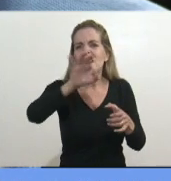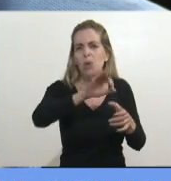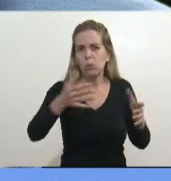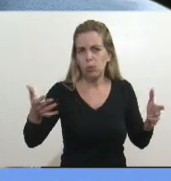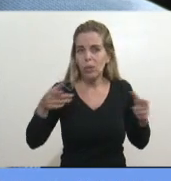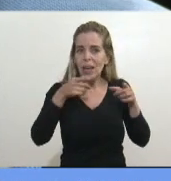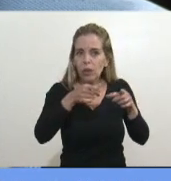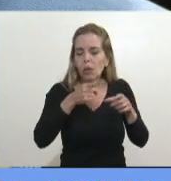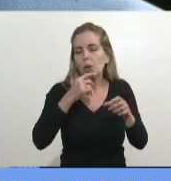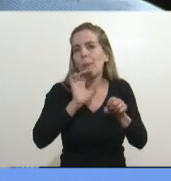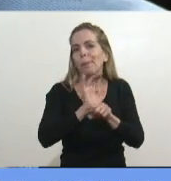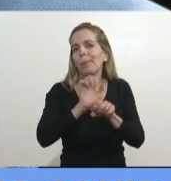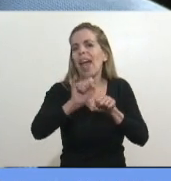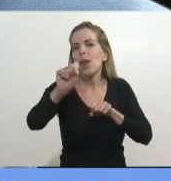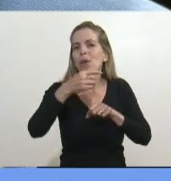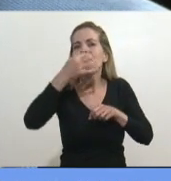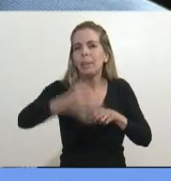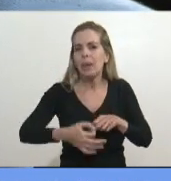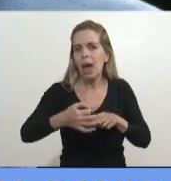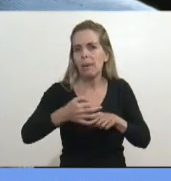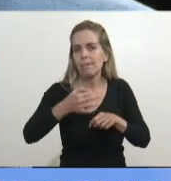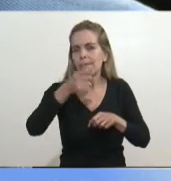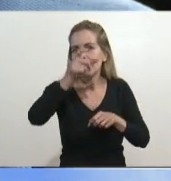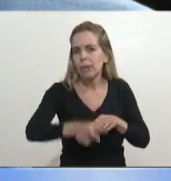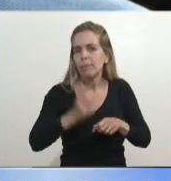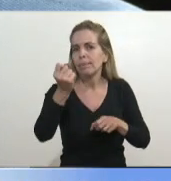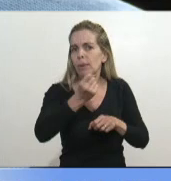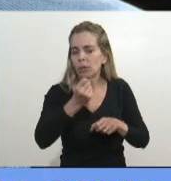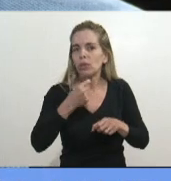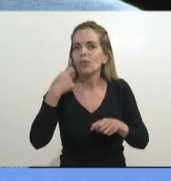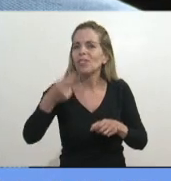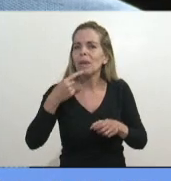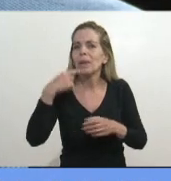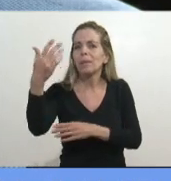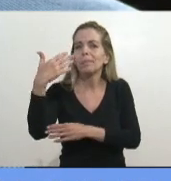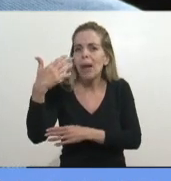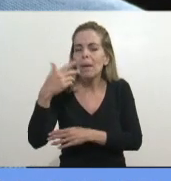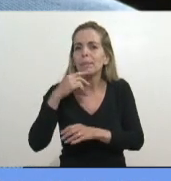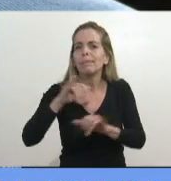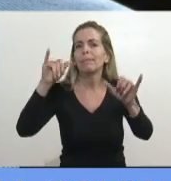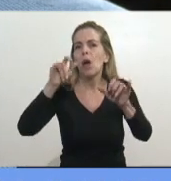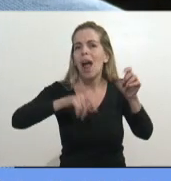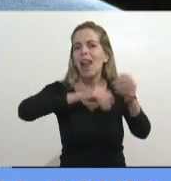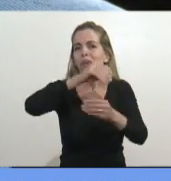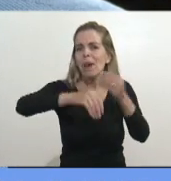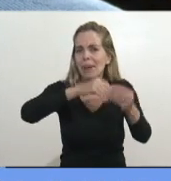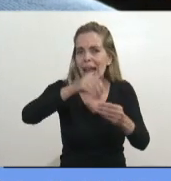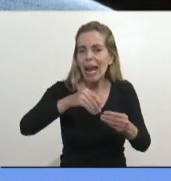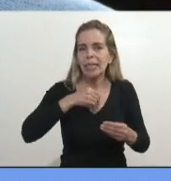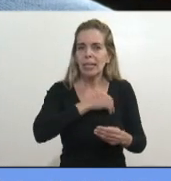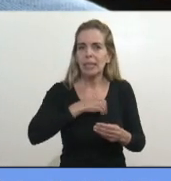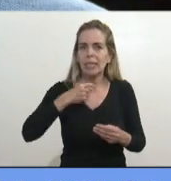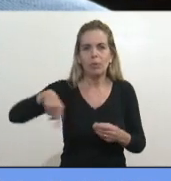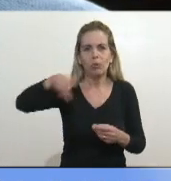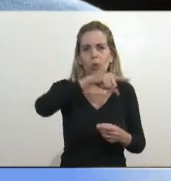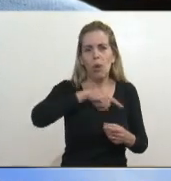cada vez que puedo hablar, les expreso a los familiares el sentimiento que tenemos de congoja por lo